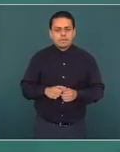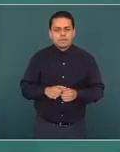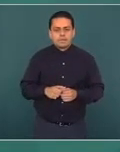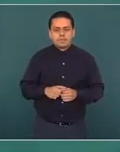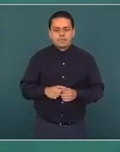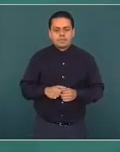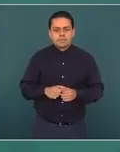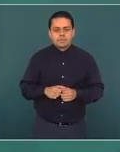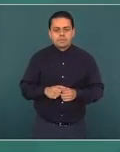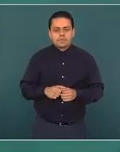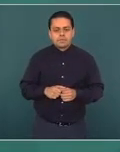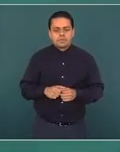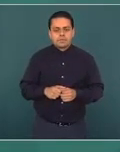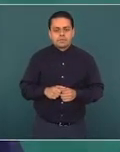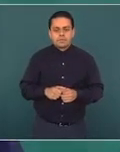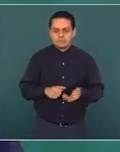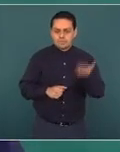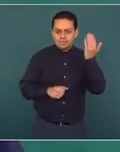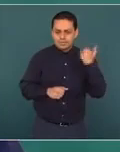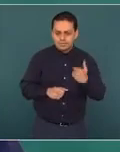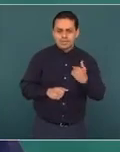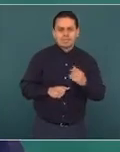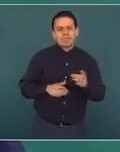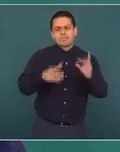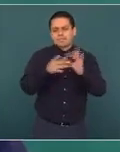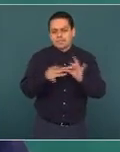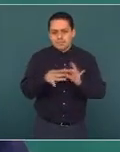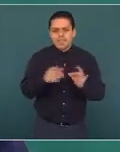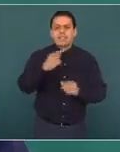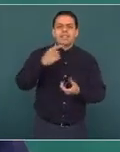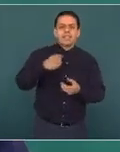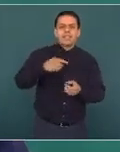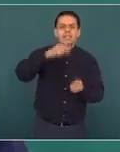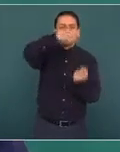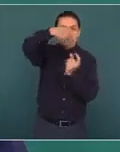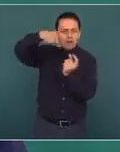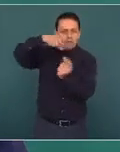está dando a conocer en las redes.